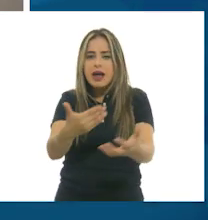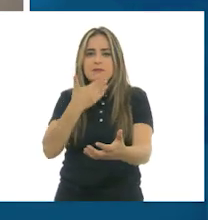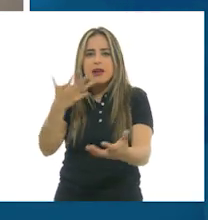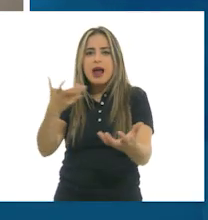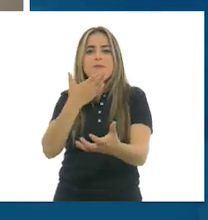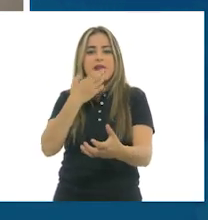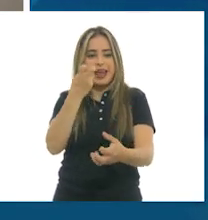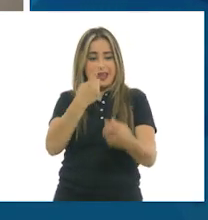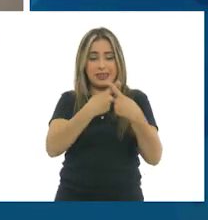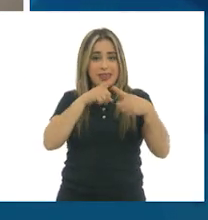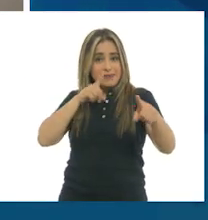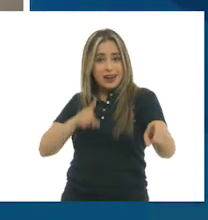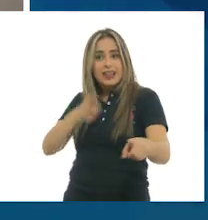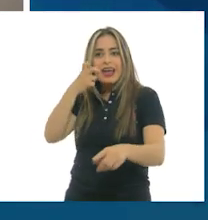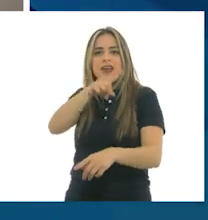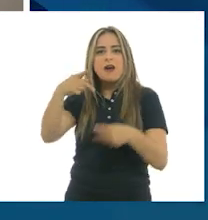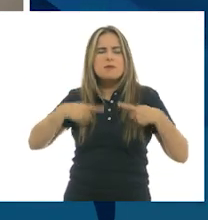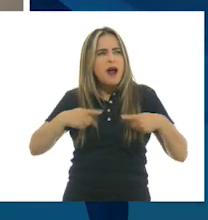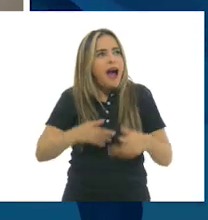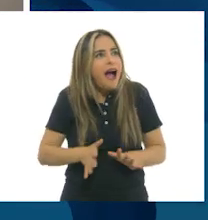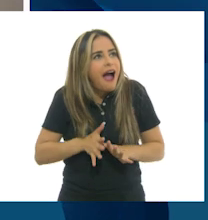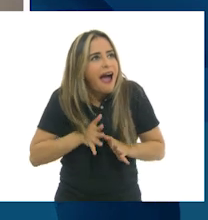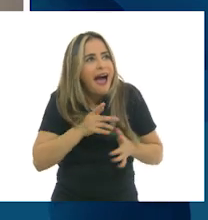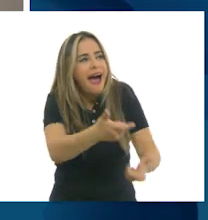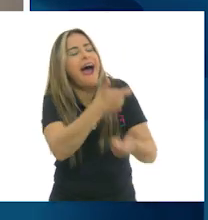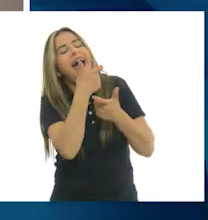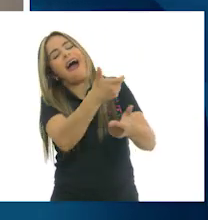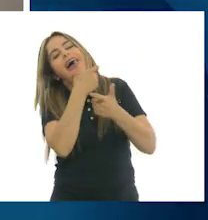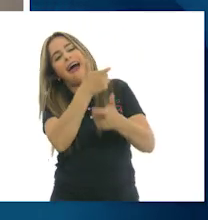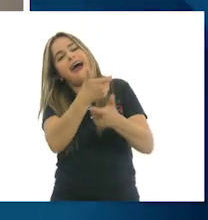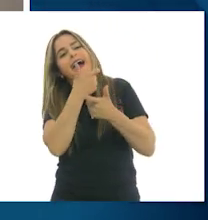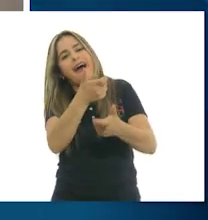un elemento de sorpresa y eso nos da risa.